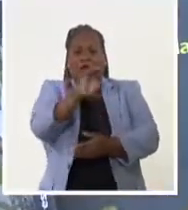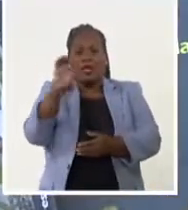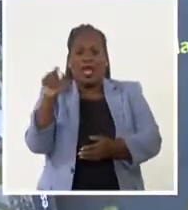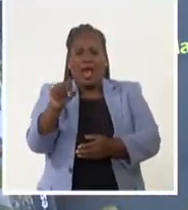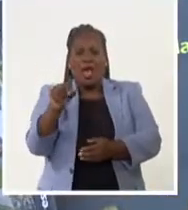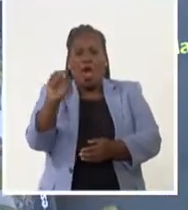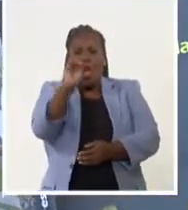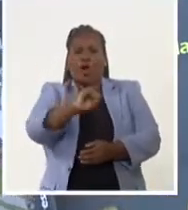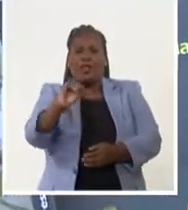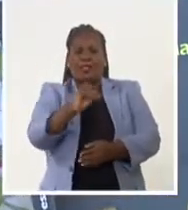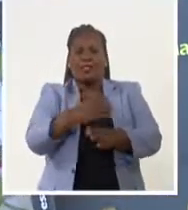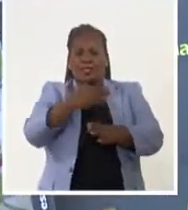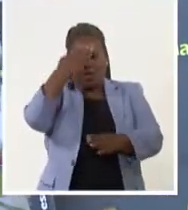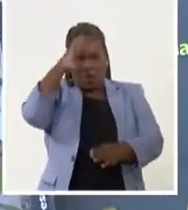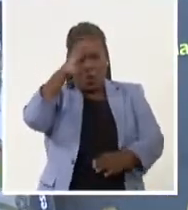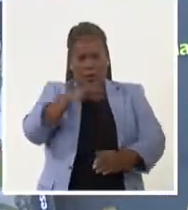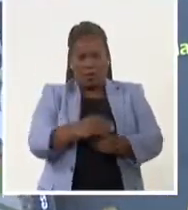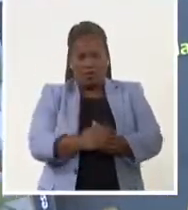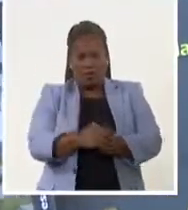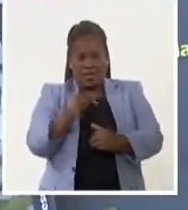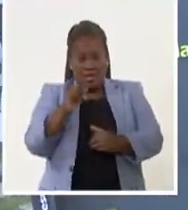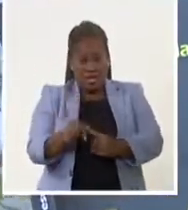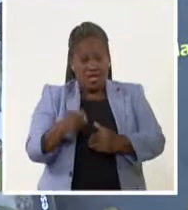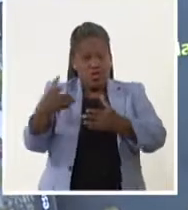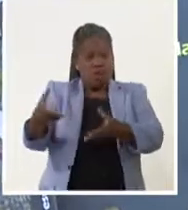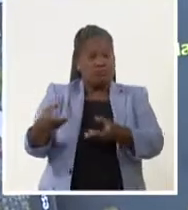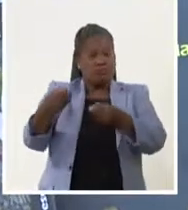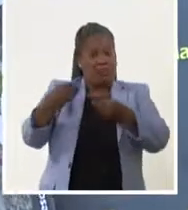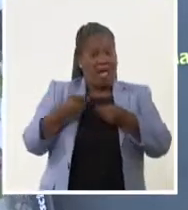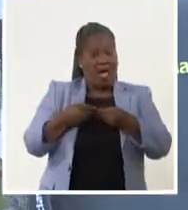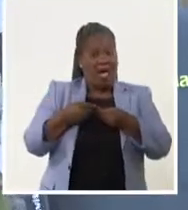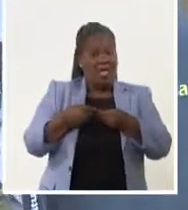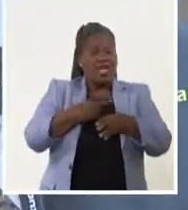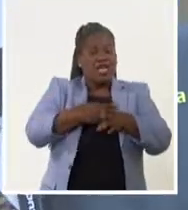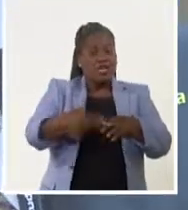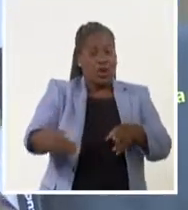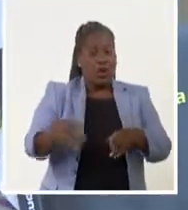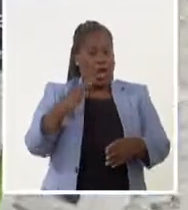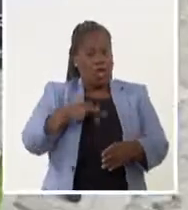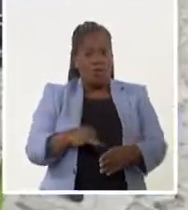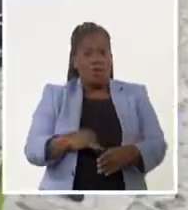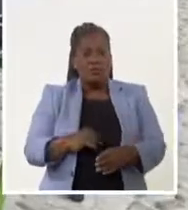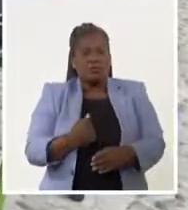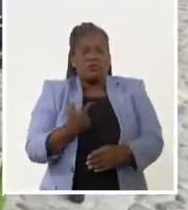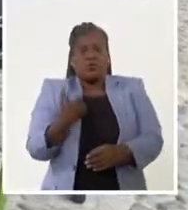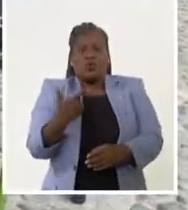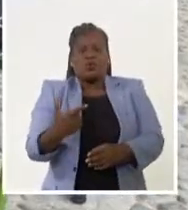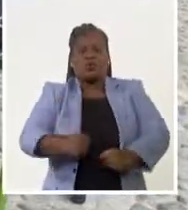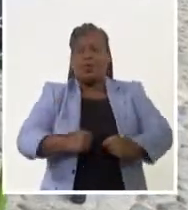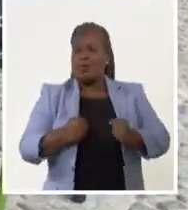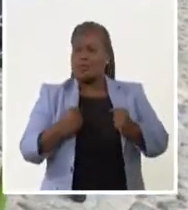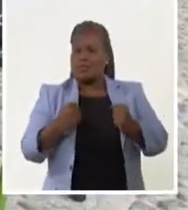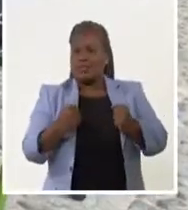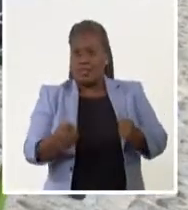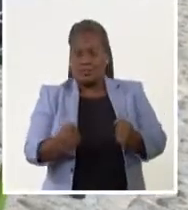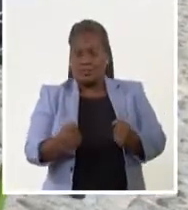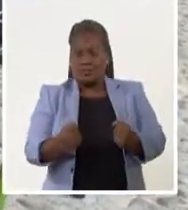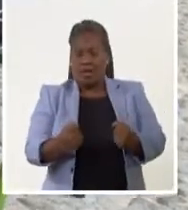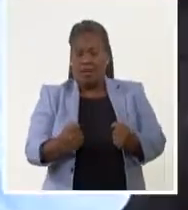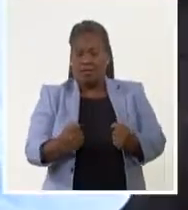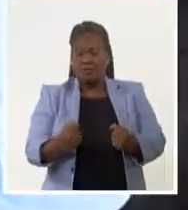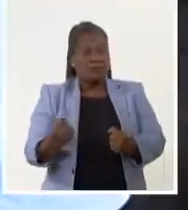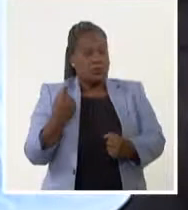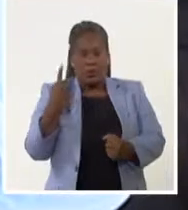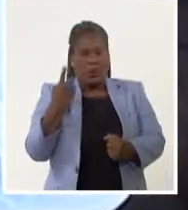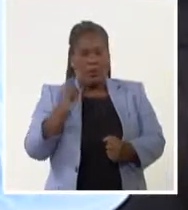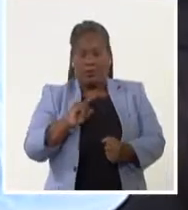Una herencia que marcha hasta nuestro tiempo, que no es solamente la cultura de resistencia, una cultura de vanguardia y